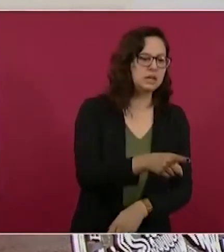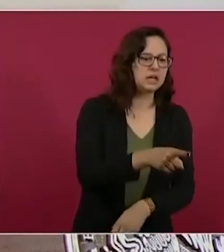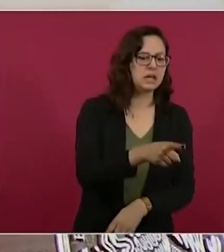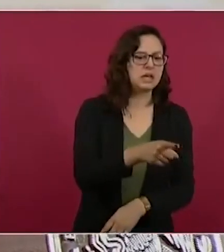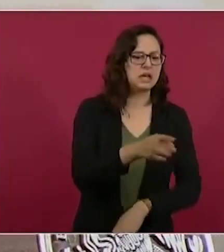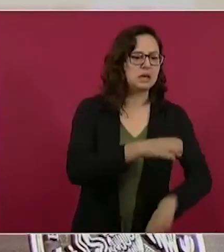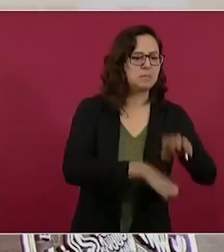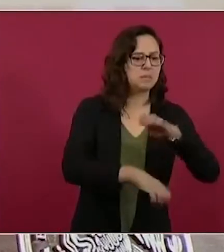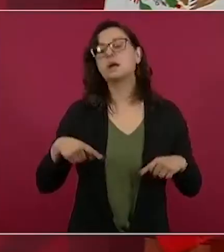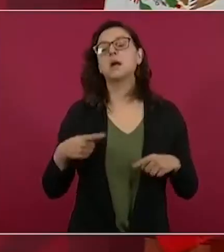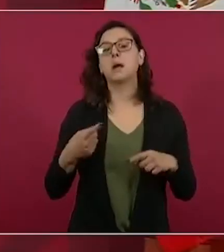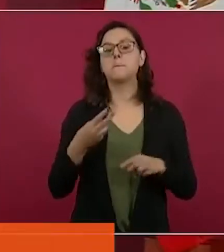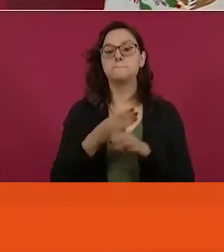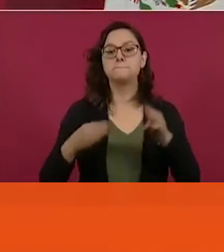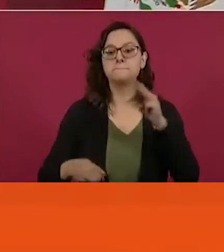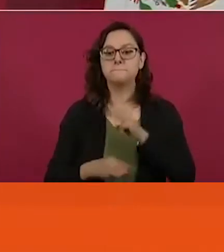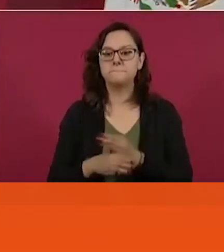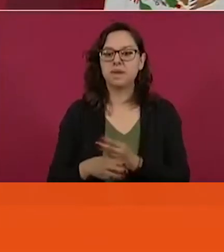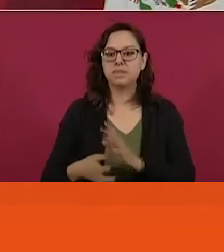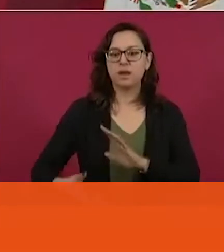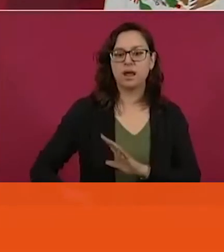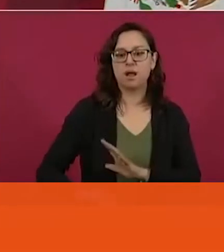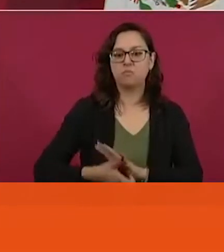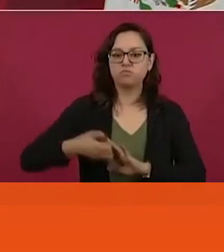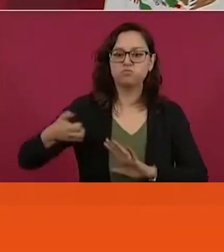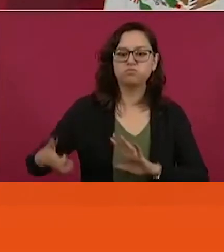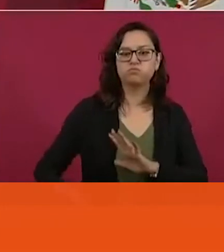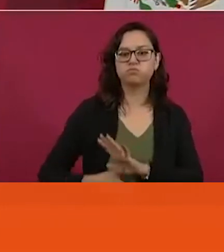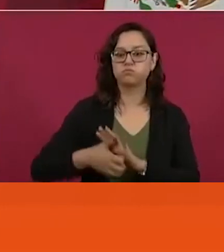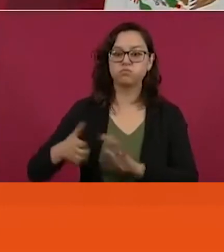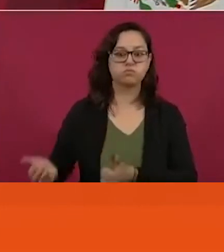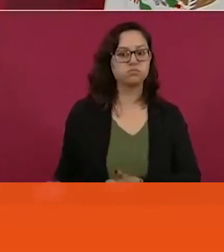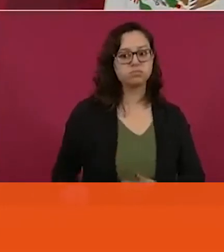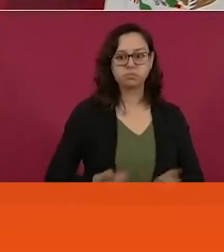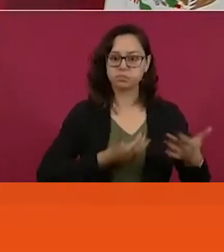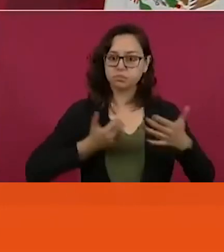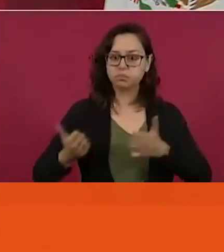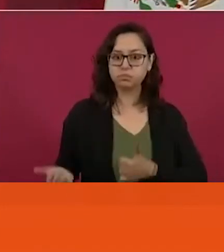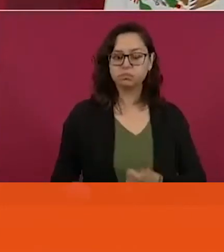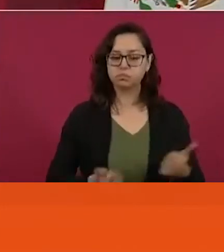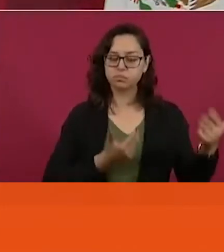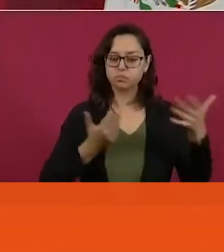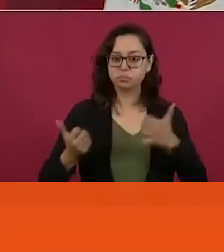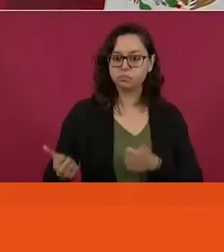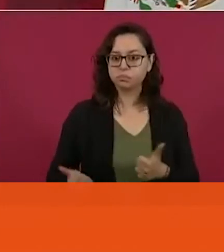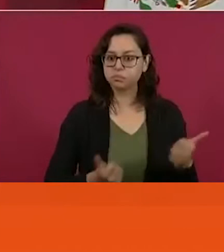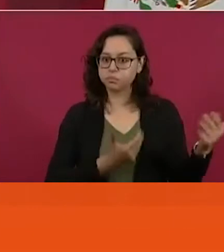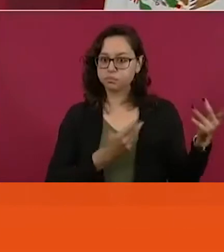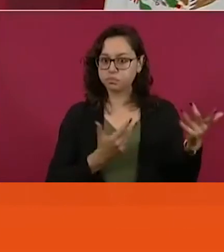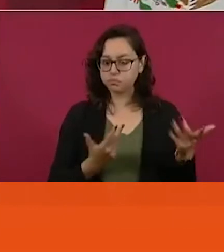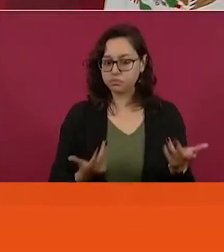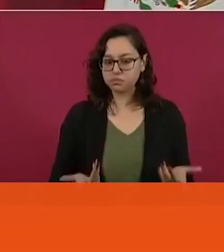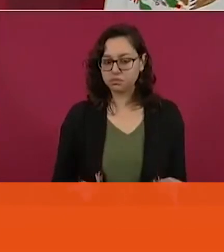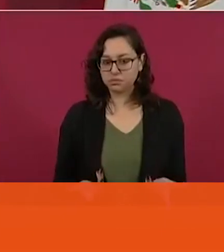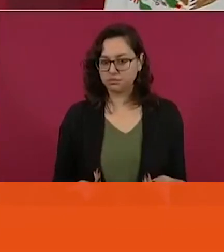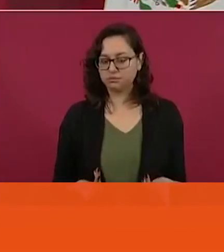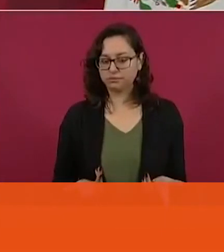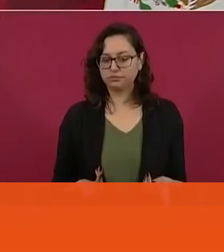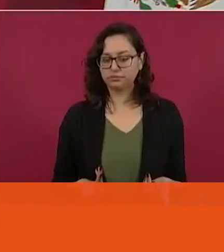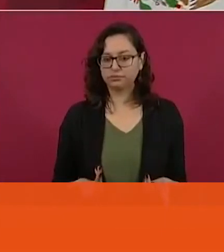Xcaret? Ya me da mala espina, porque